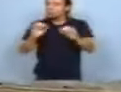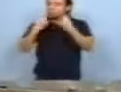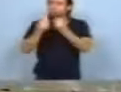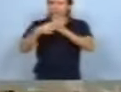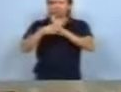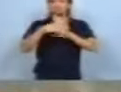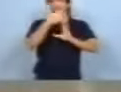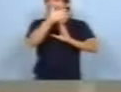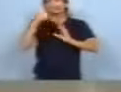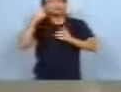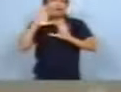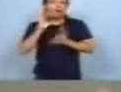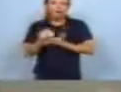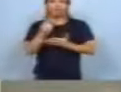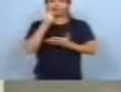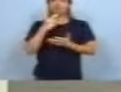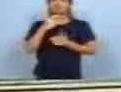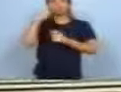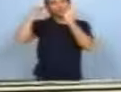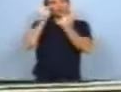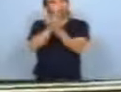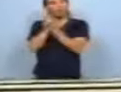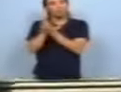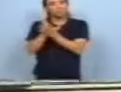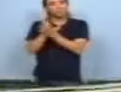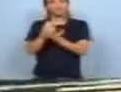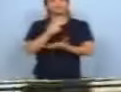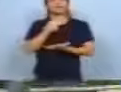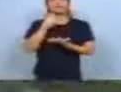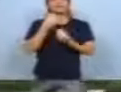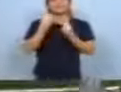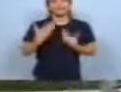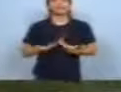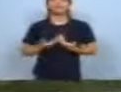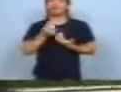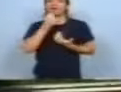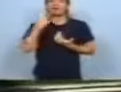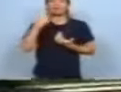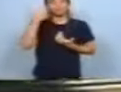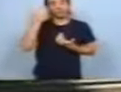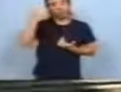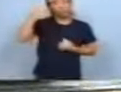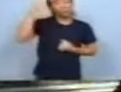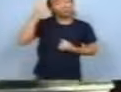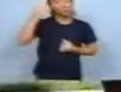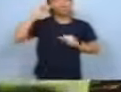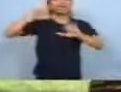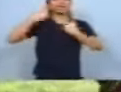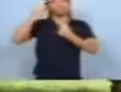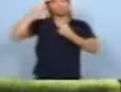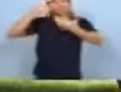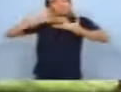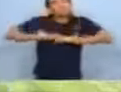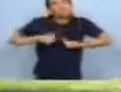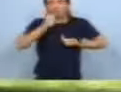seiscientos y pico, creo. Sueños compartidos, bueno, significa primero un sueño, y después un proyecto